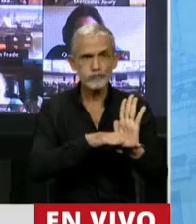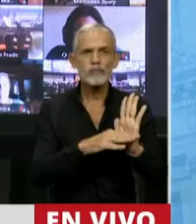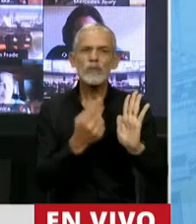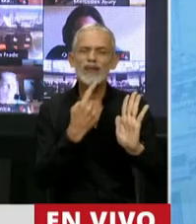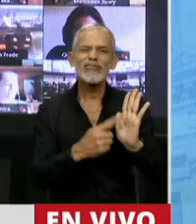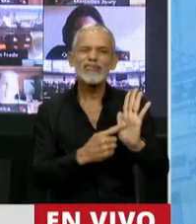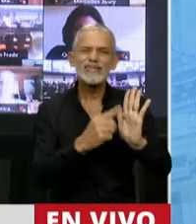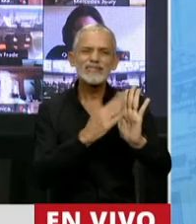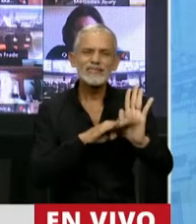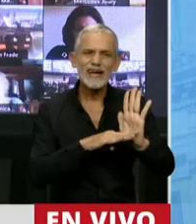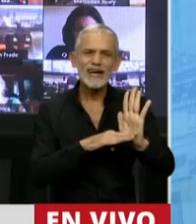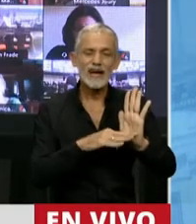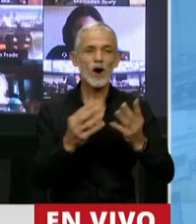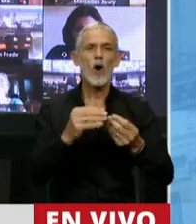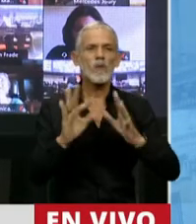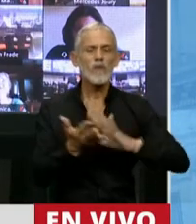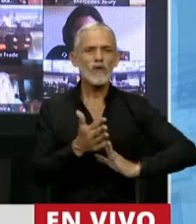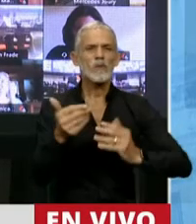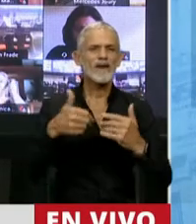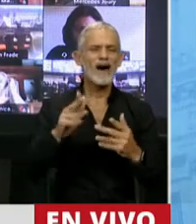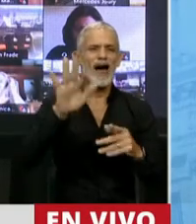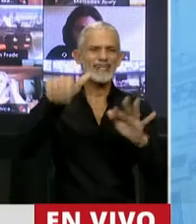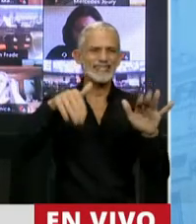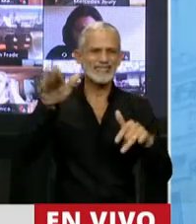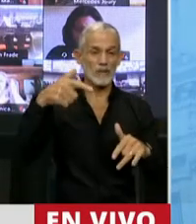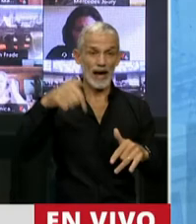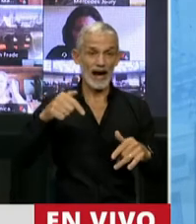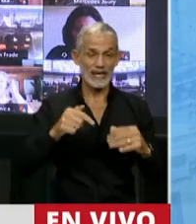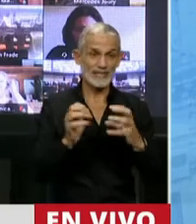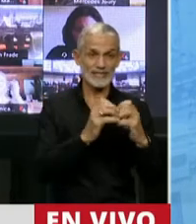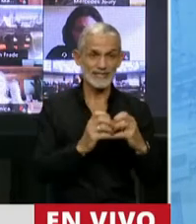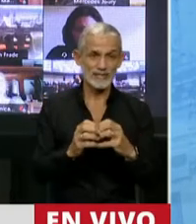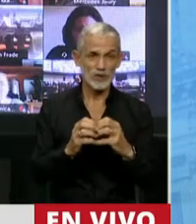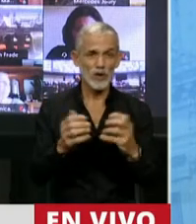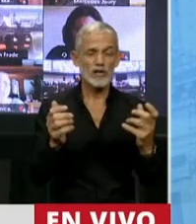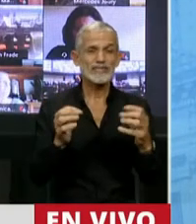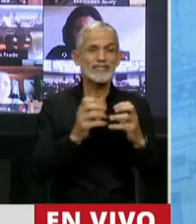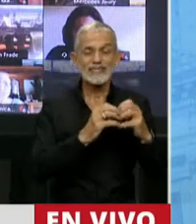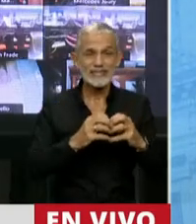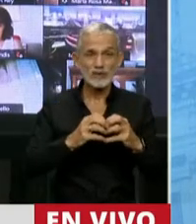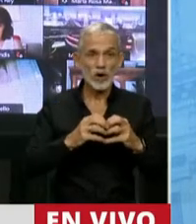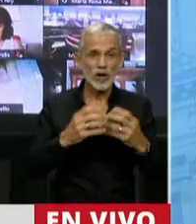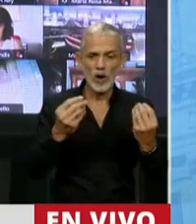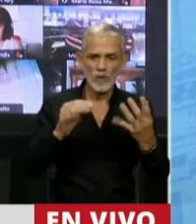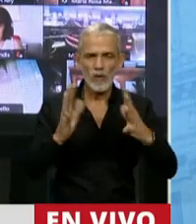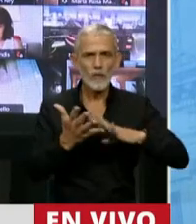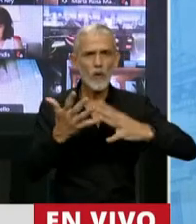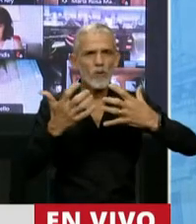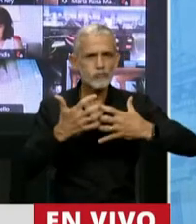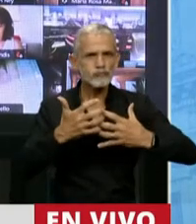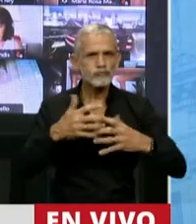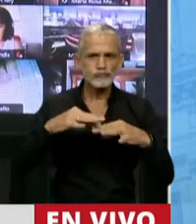establece cómo se van a citar a este funcionamiento